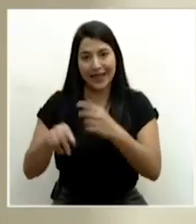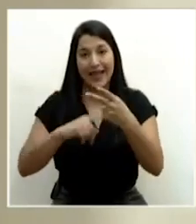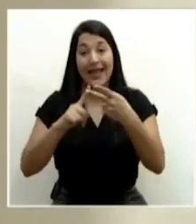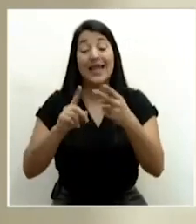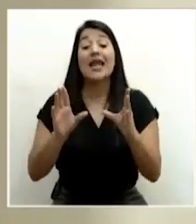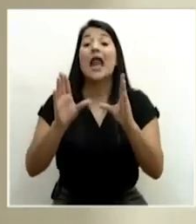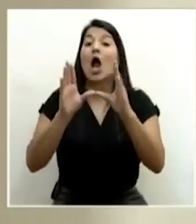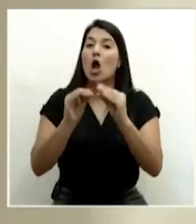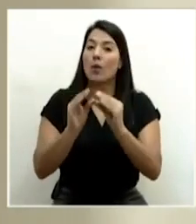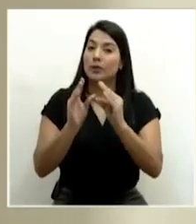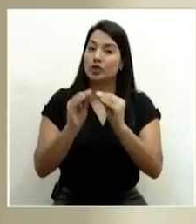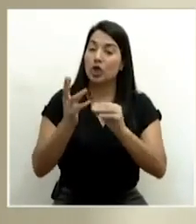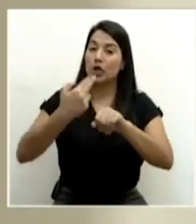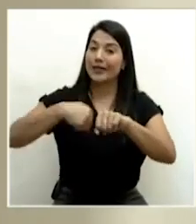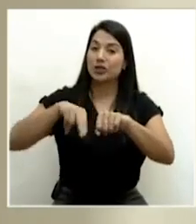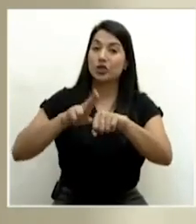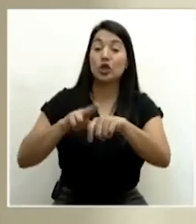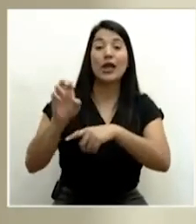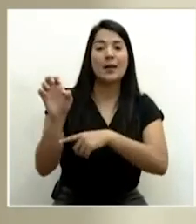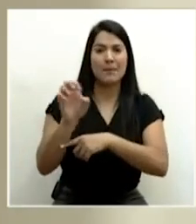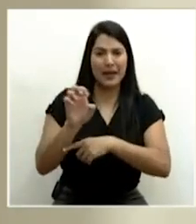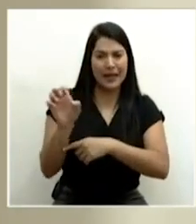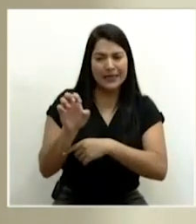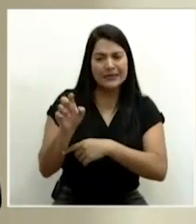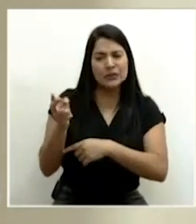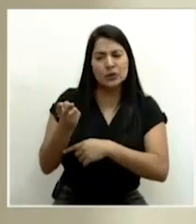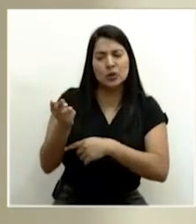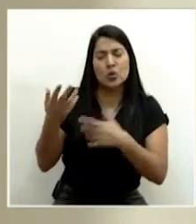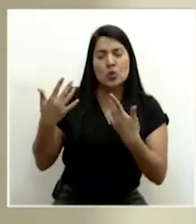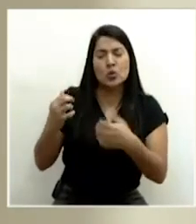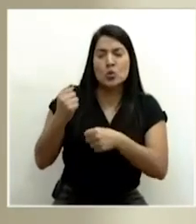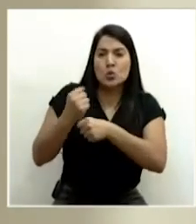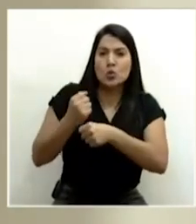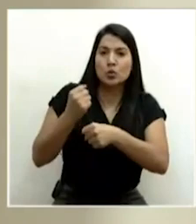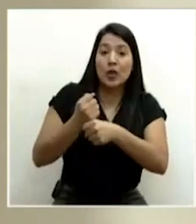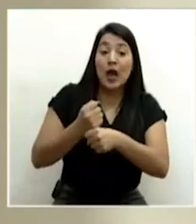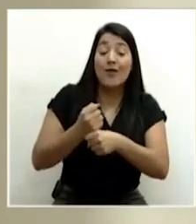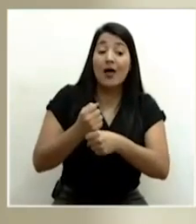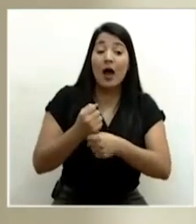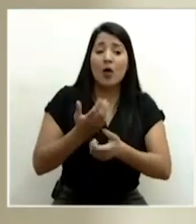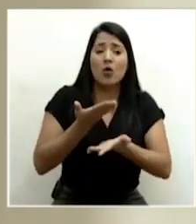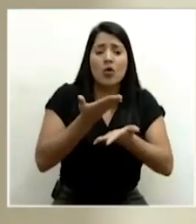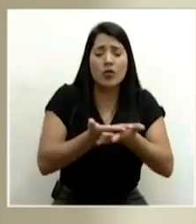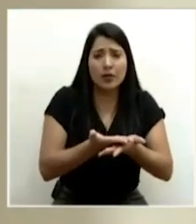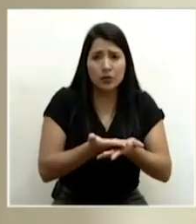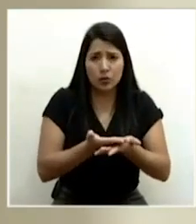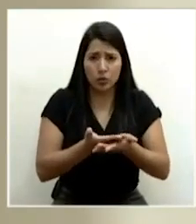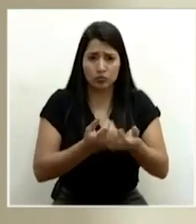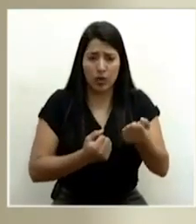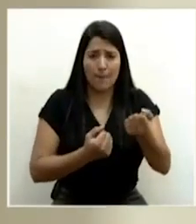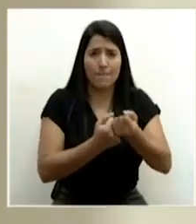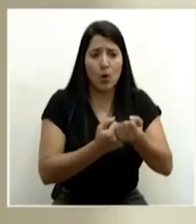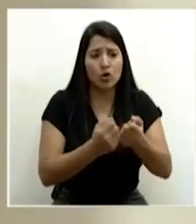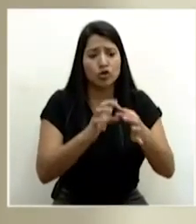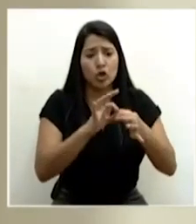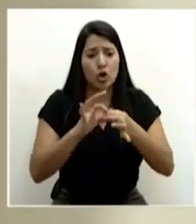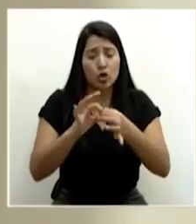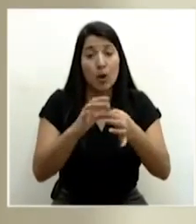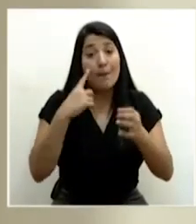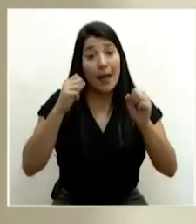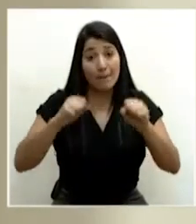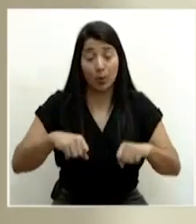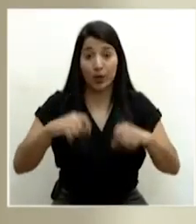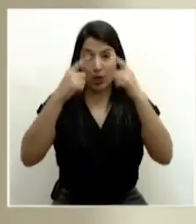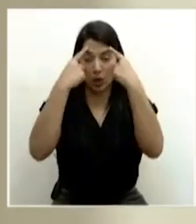Nacional de Emergencias, que han hecho una gran labor aportando recursos y coordinación para que esto sea una realidad.